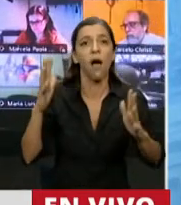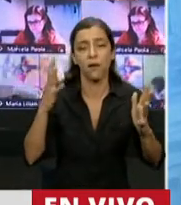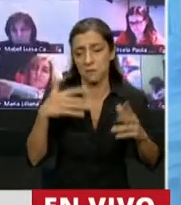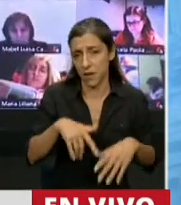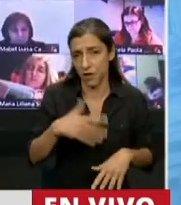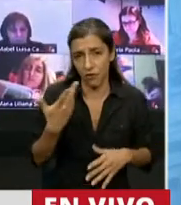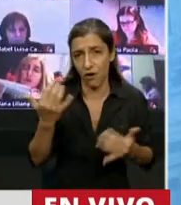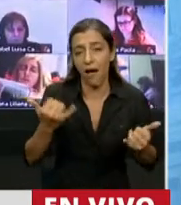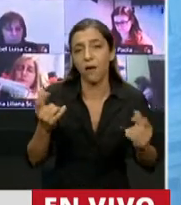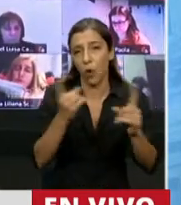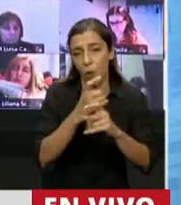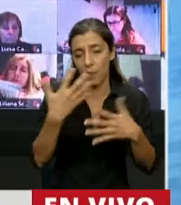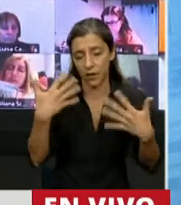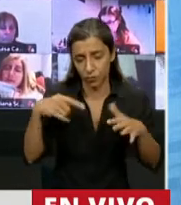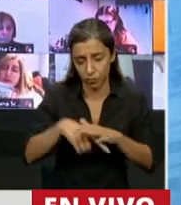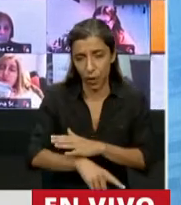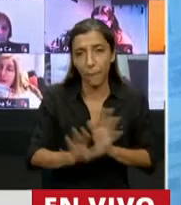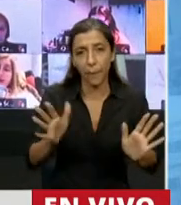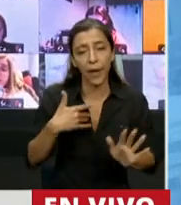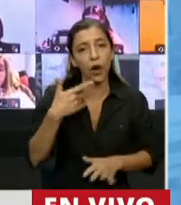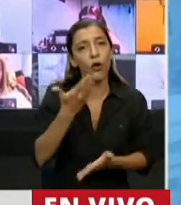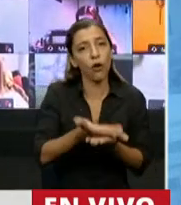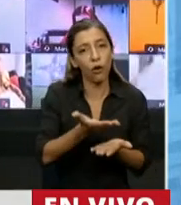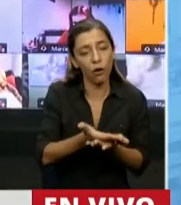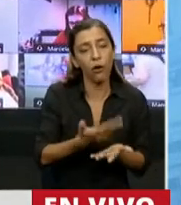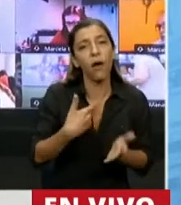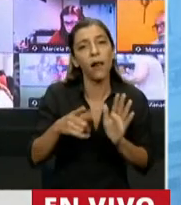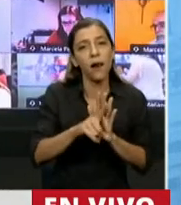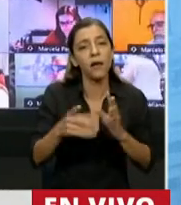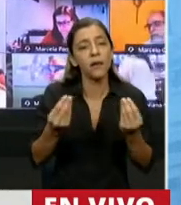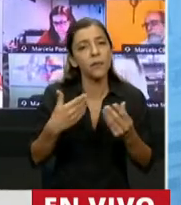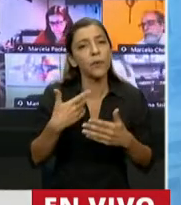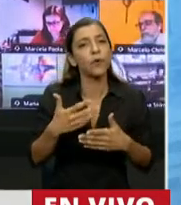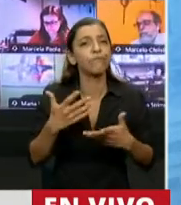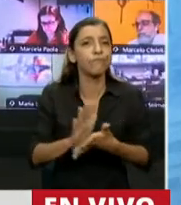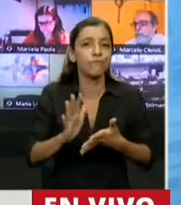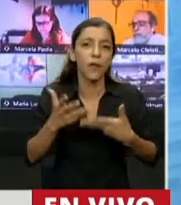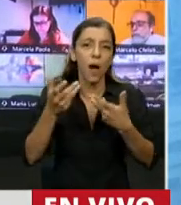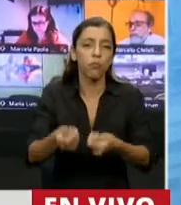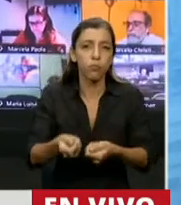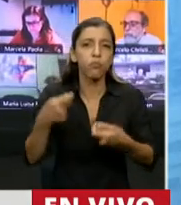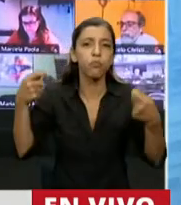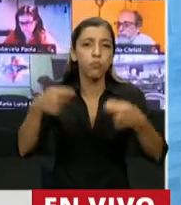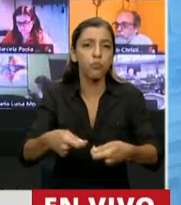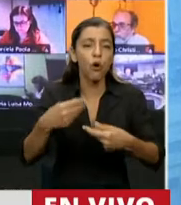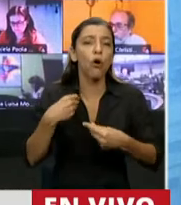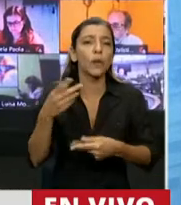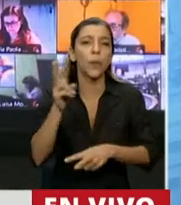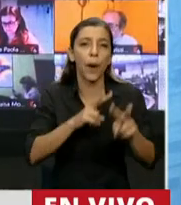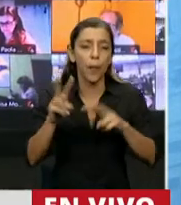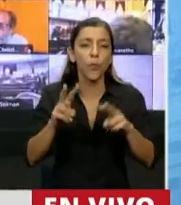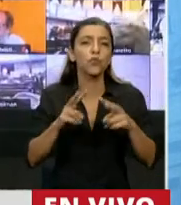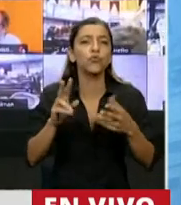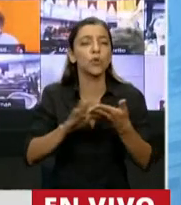ley que viene a aportar de manera muy simple, de manera poco pretenciosa, pero de manera